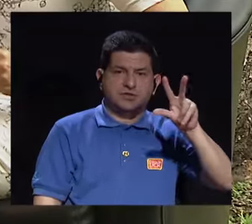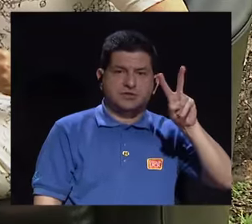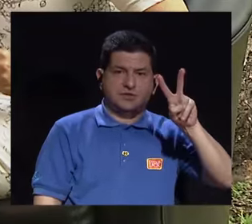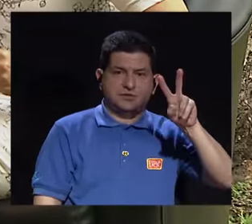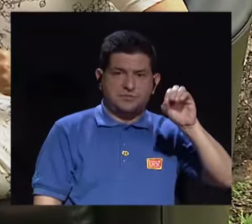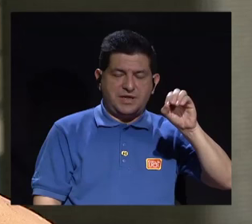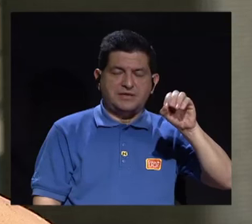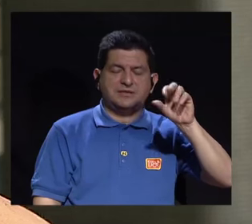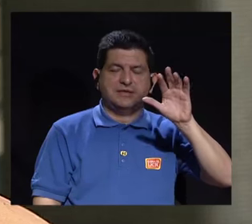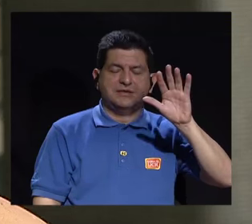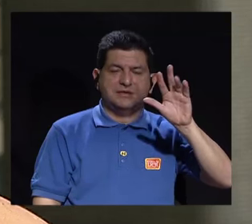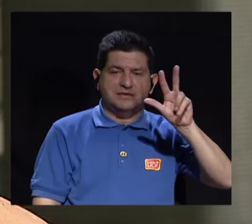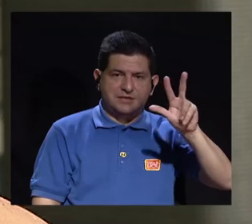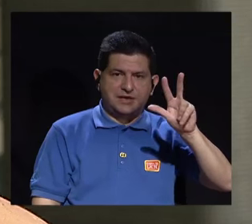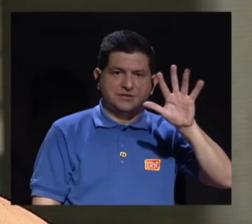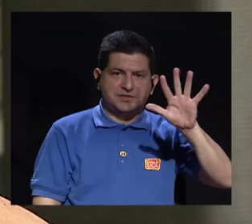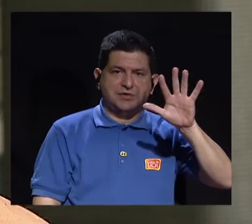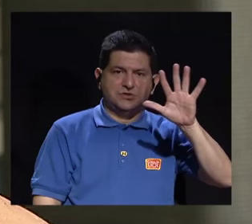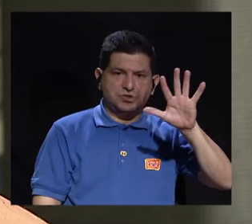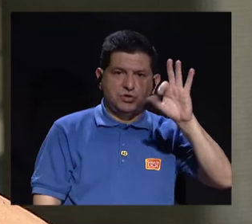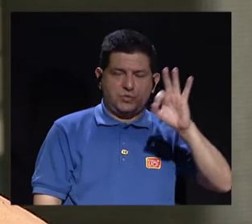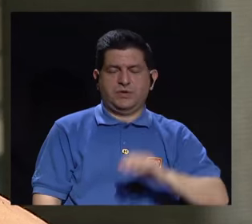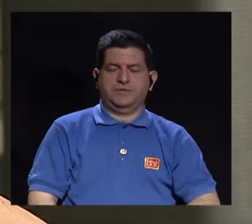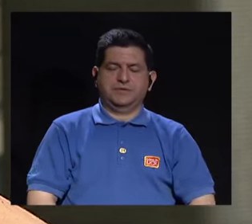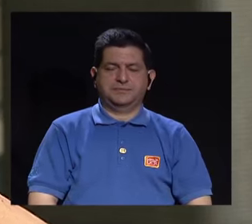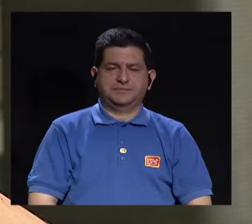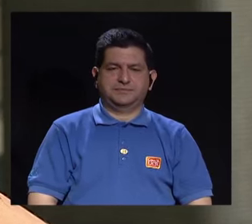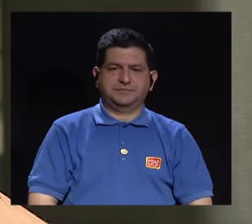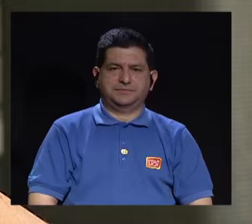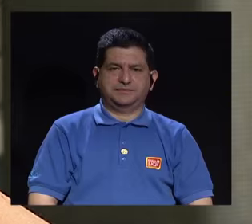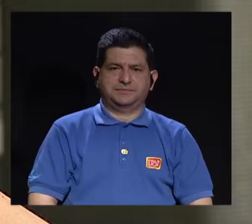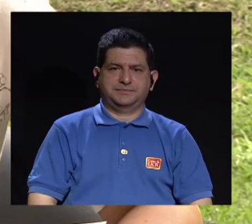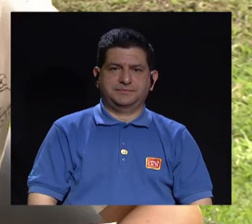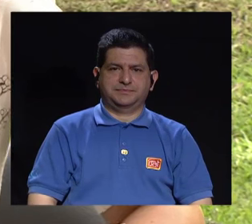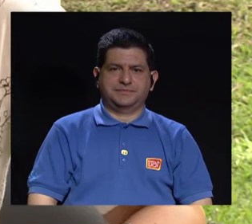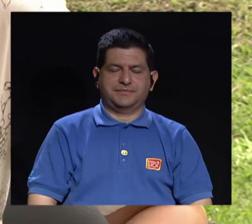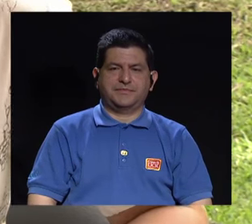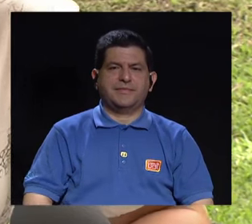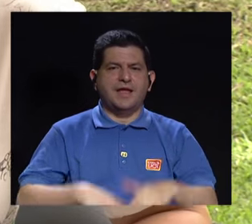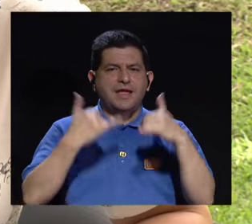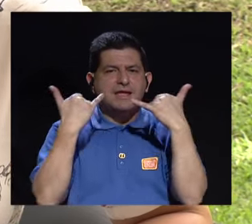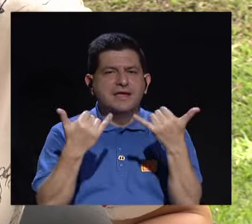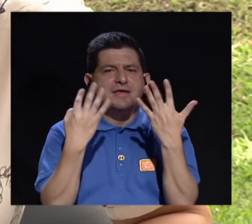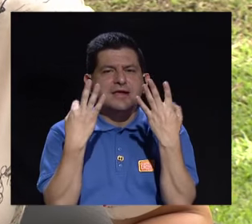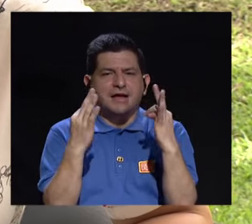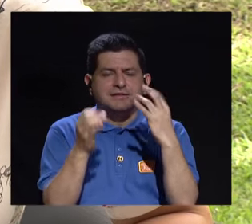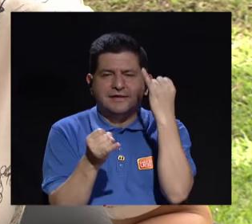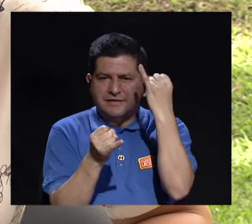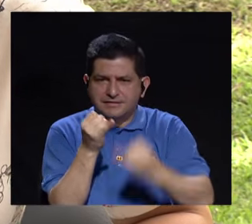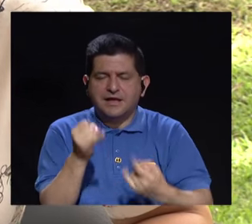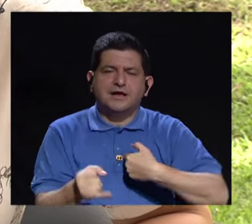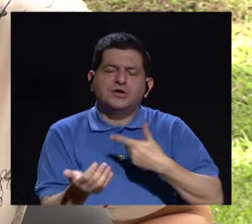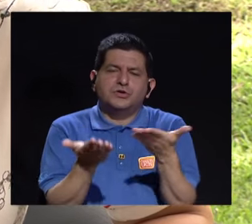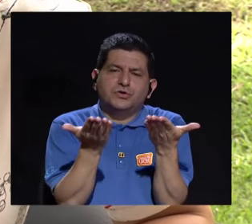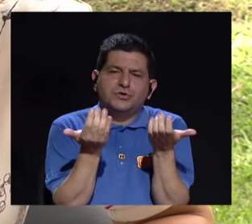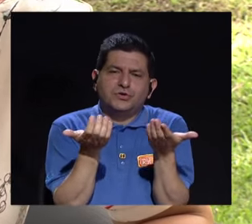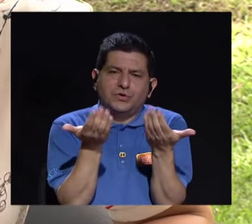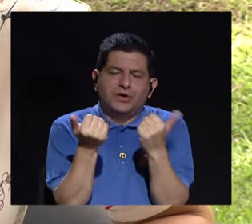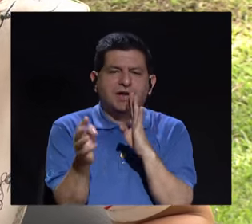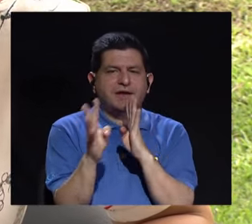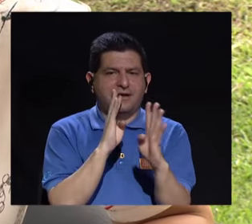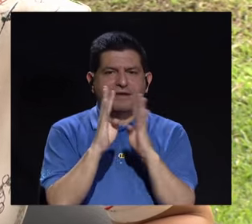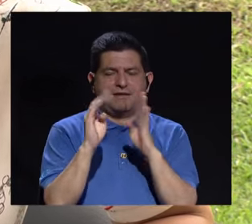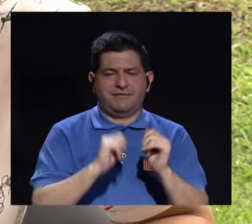8320-3559. Perfecto, y ya, bueno, para ir cerrando, sí quisiera